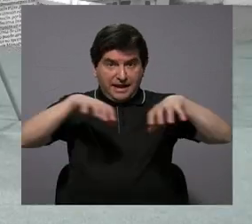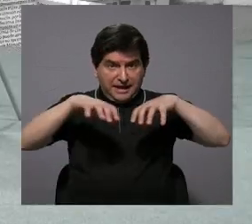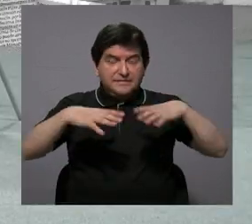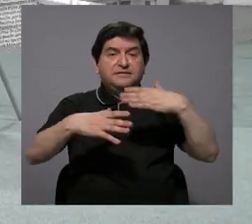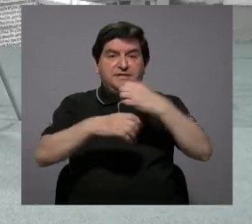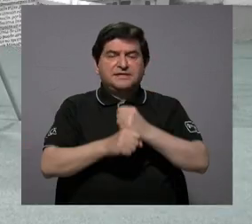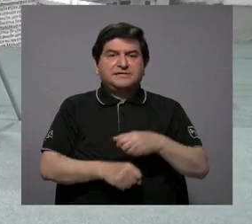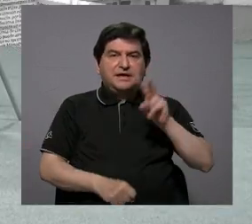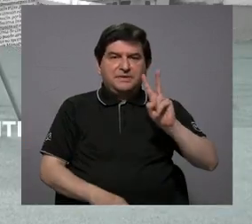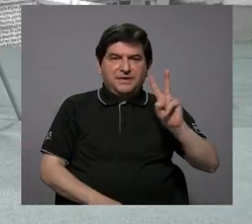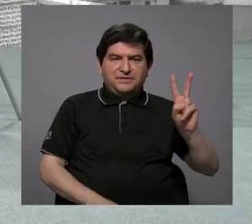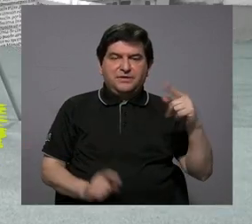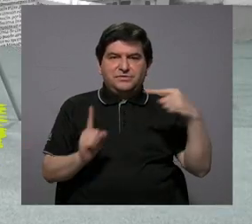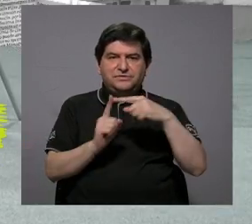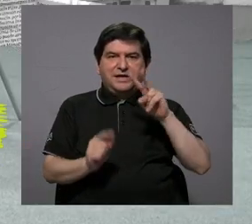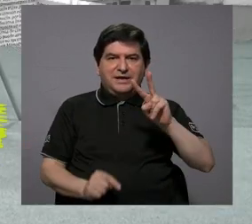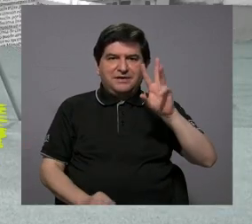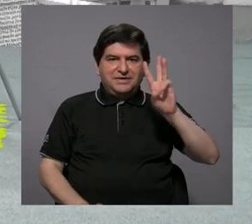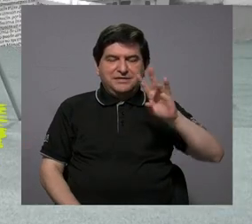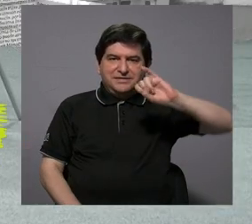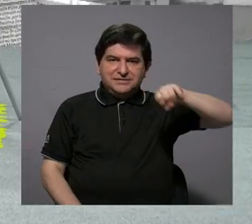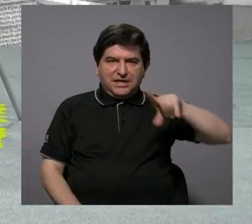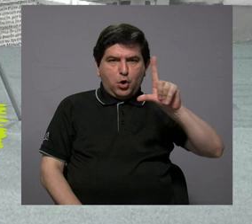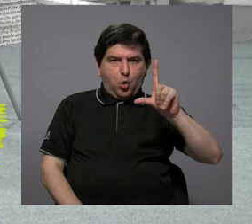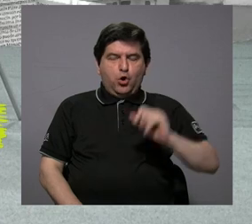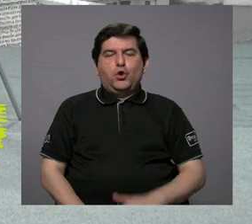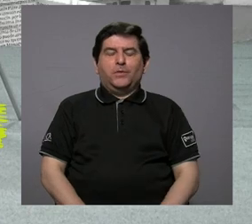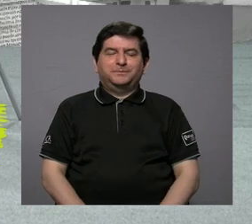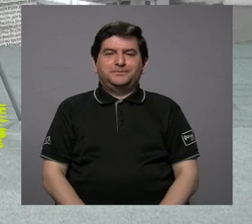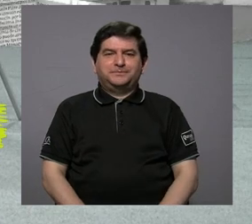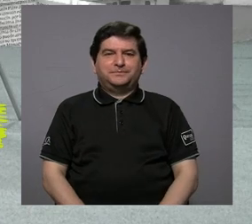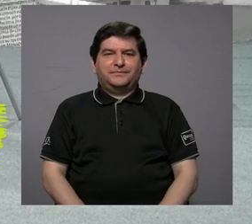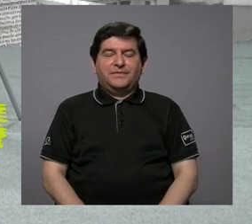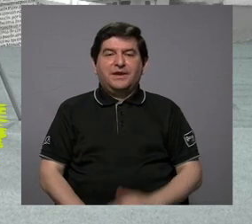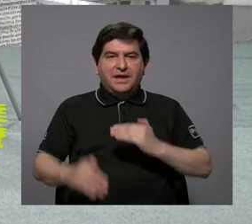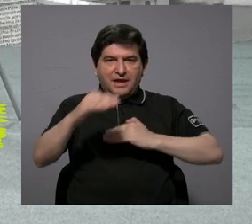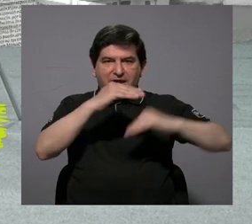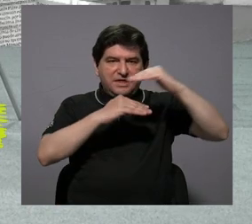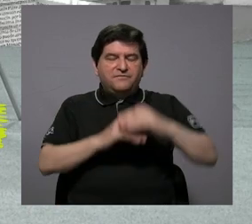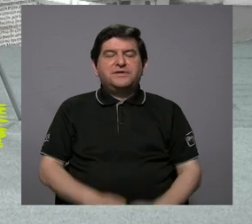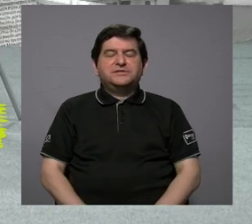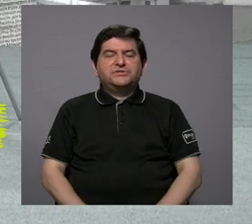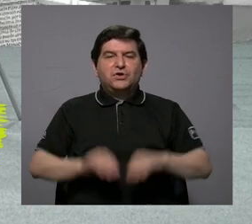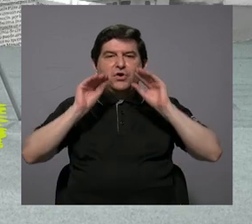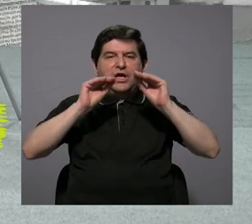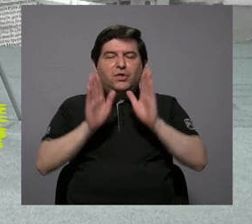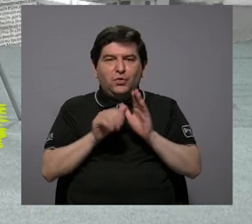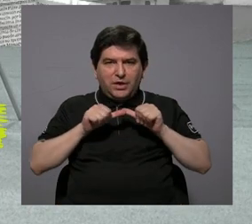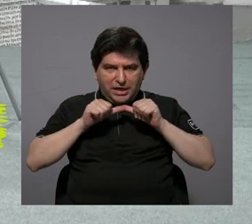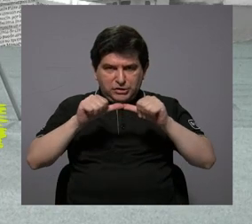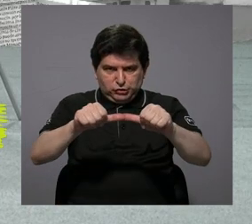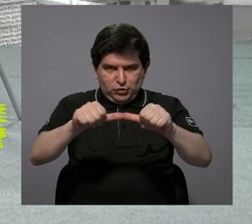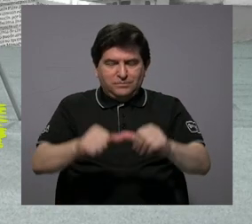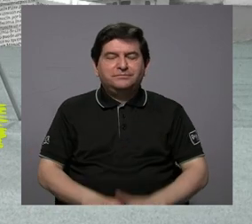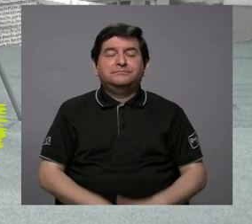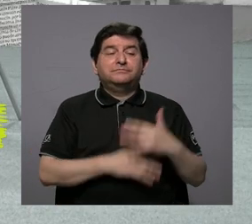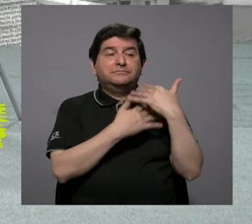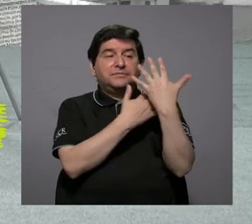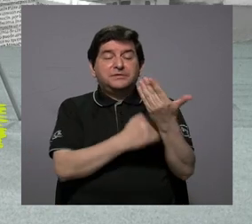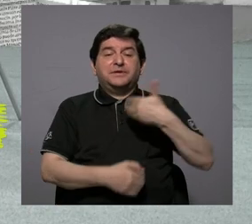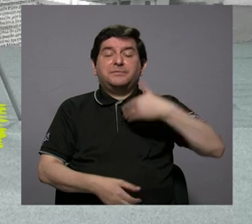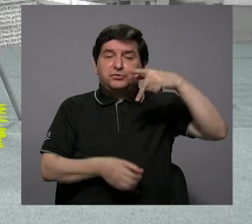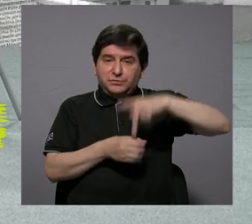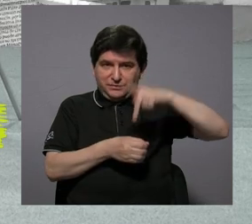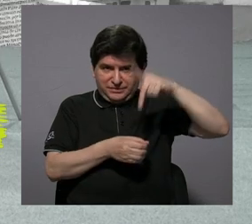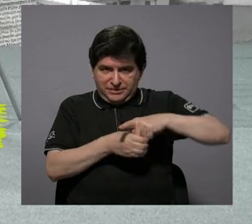bueno, este evento lo vamos a hacer del 22 al 26 de julio, va a ser en el edificio de educación continua y bueno,